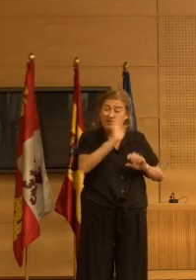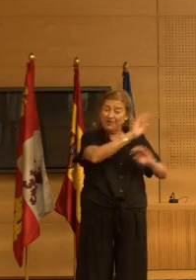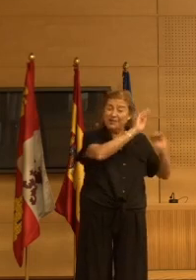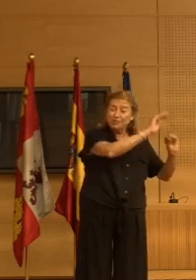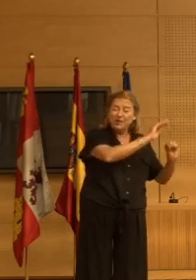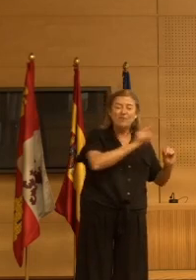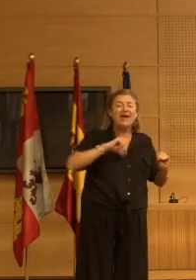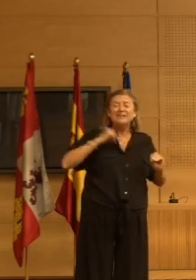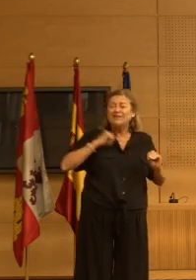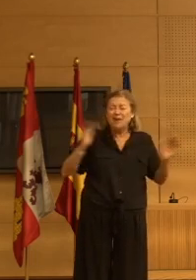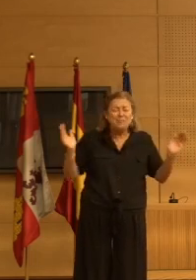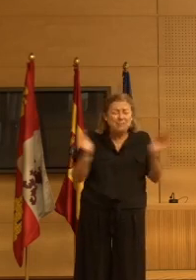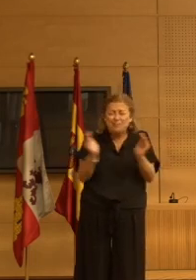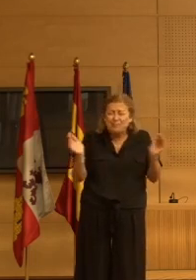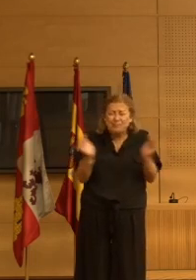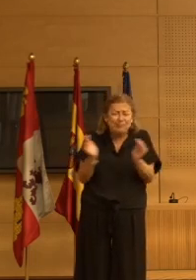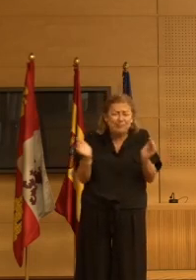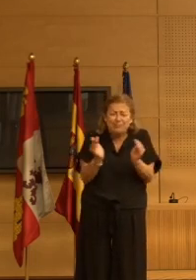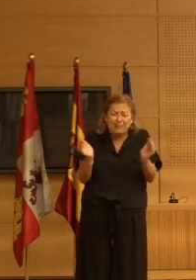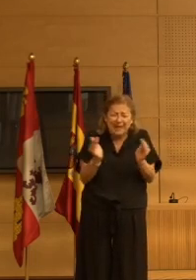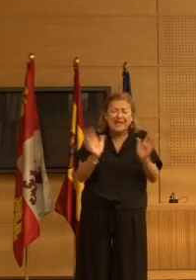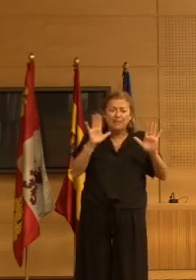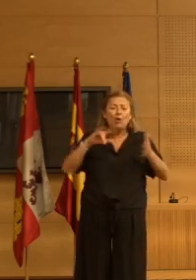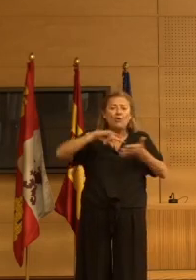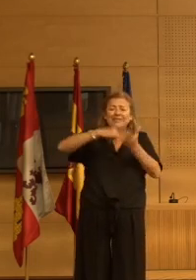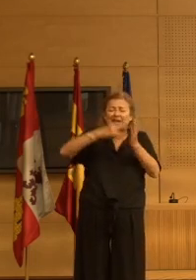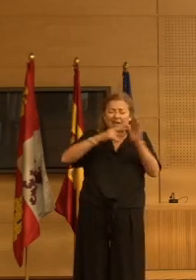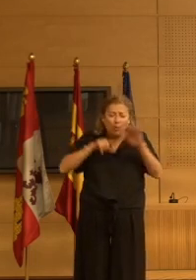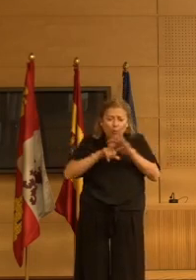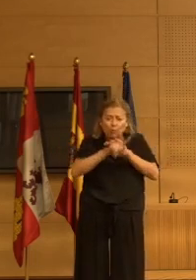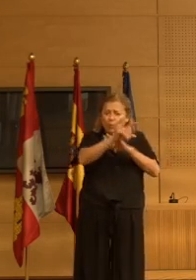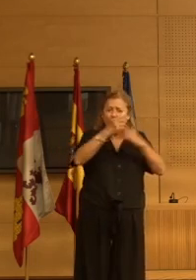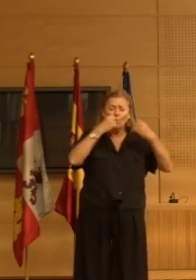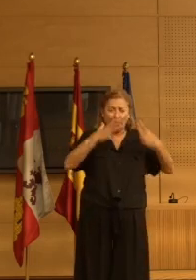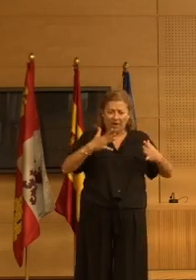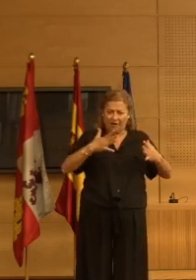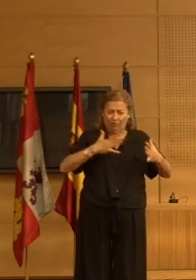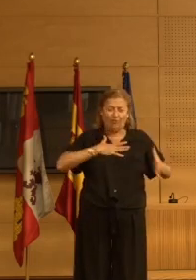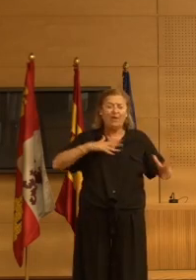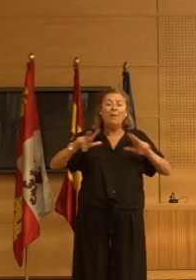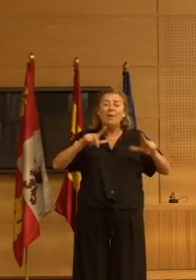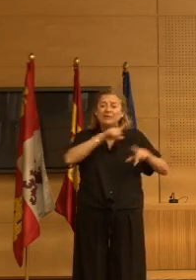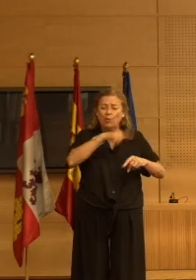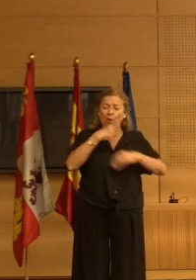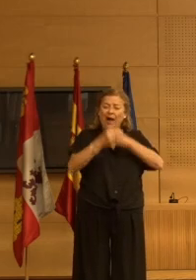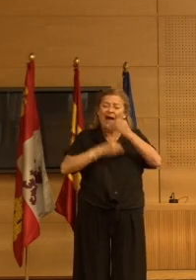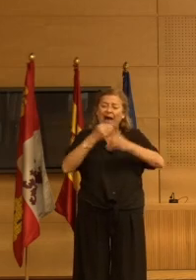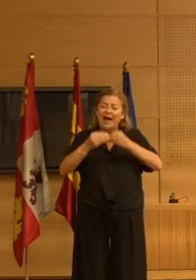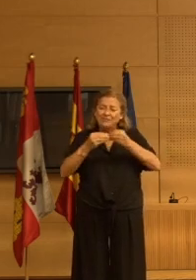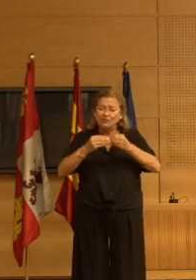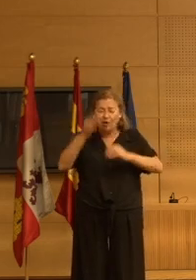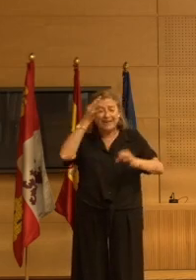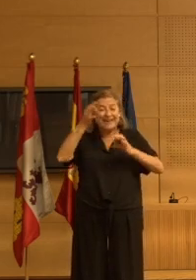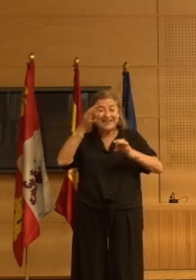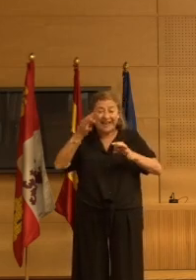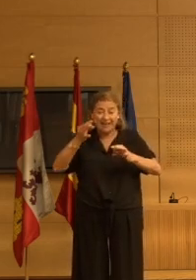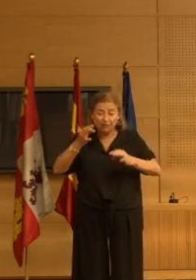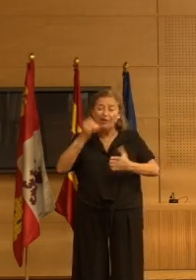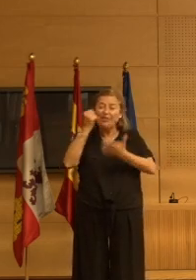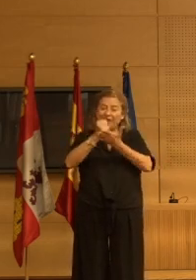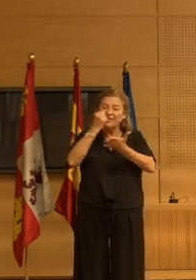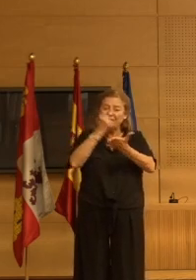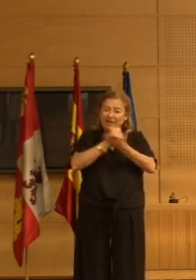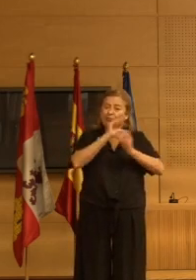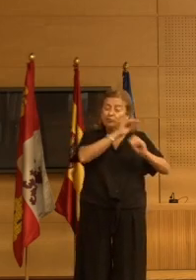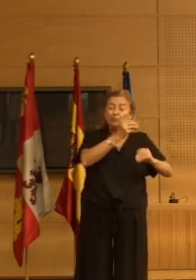muy humilde pero técnicamente muy avanzada que en el País Vasco ha implementado los criterios Chrome y está certificado como